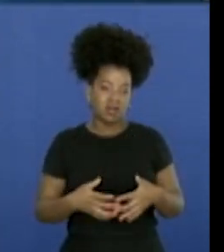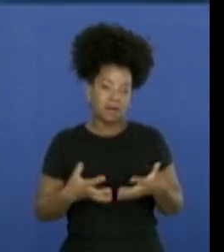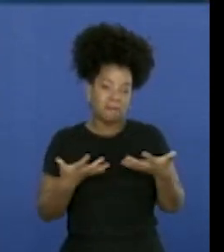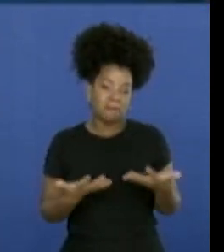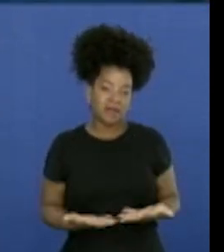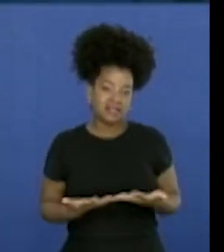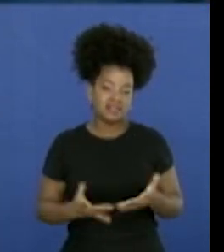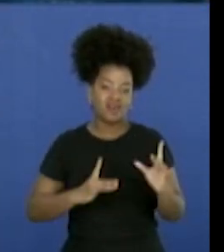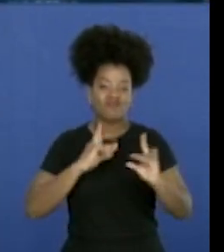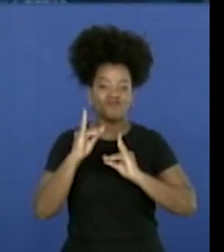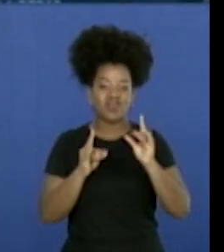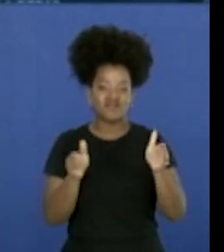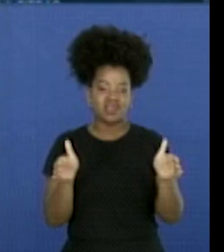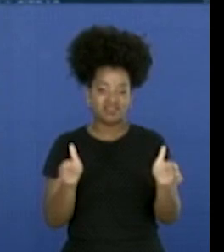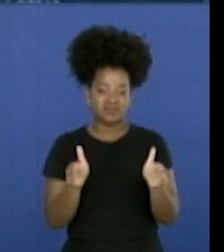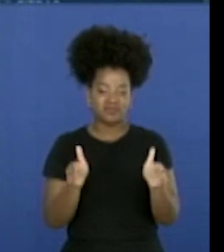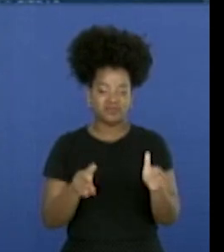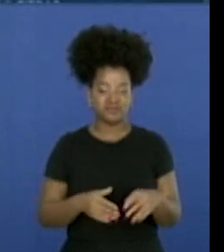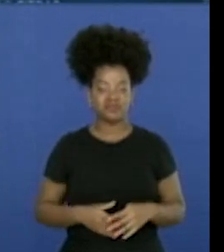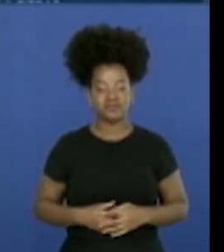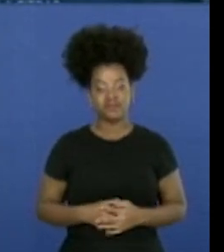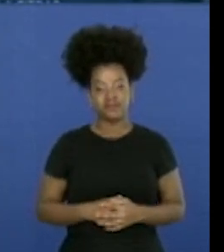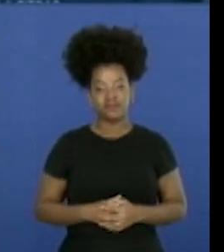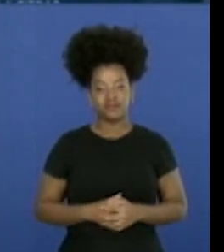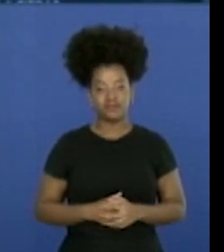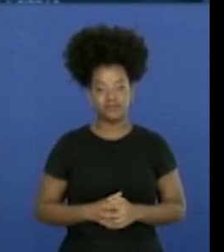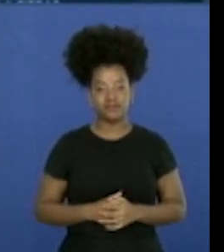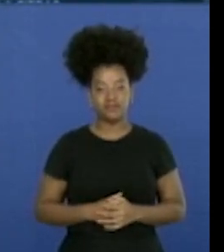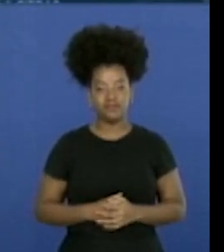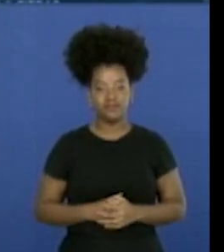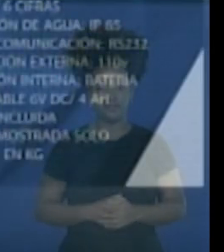neonatos. Richard Ruiz Julián, Habana Noticiario.